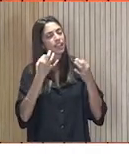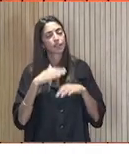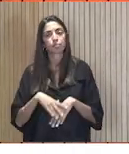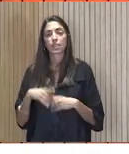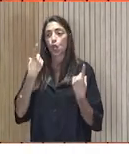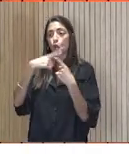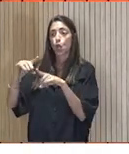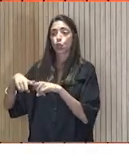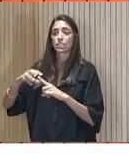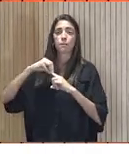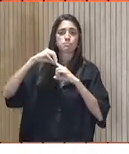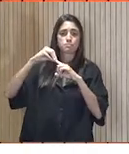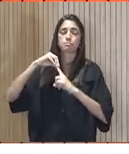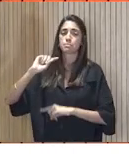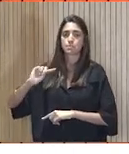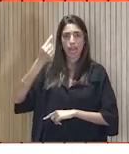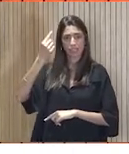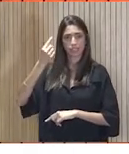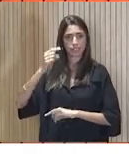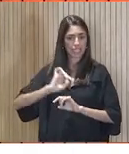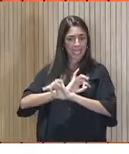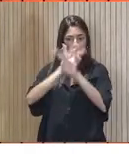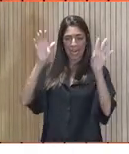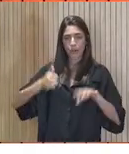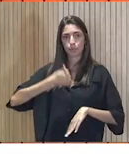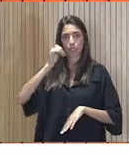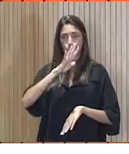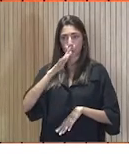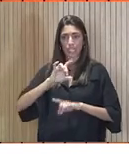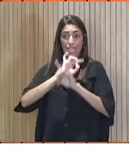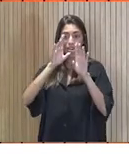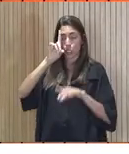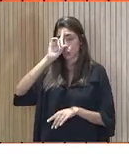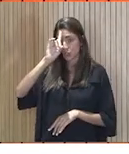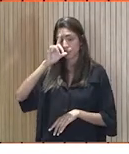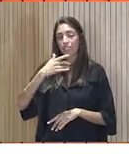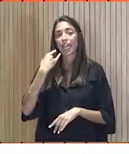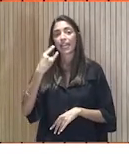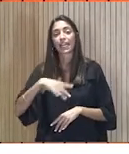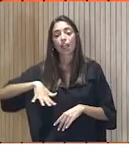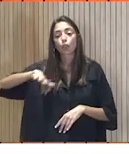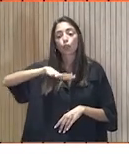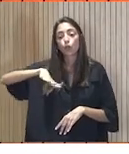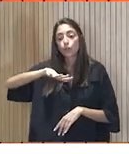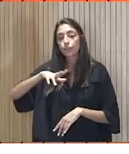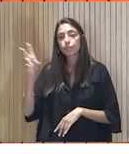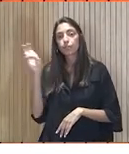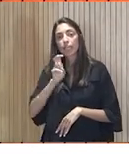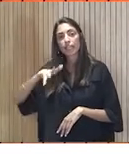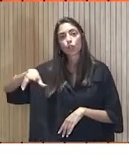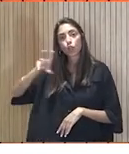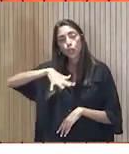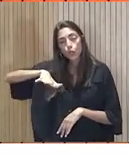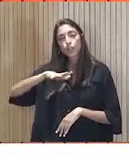elementales, más claras, que a veces por claras no se conocen de dónde sale la energía, de dónde vienen